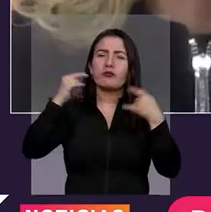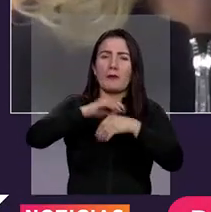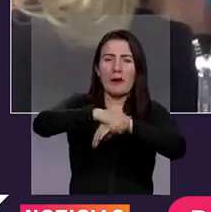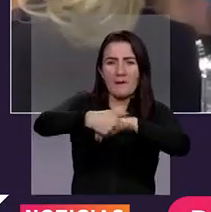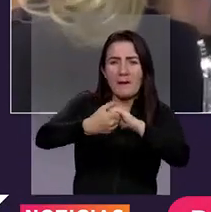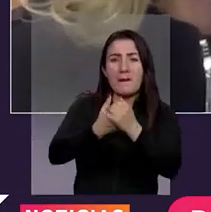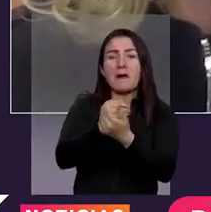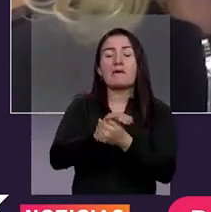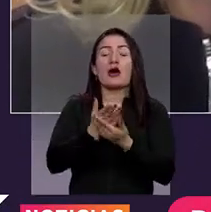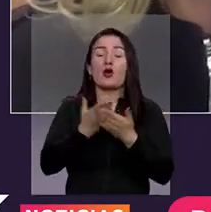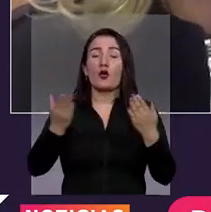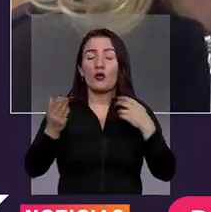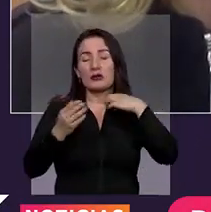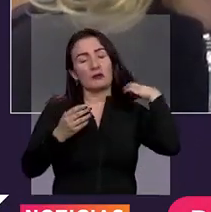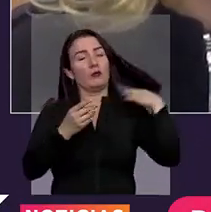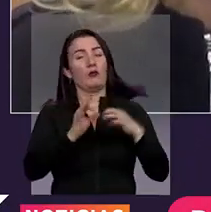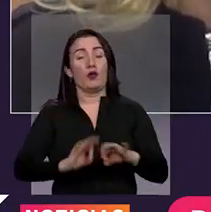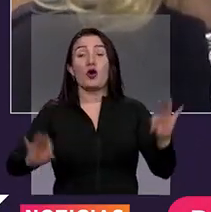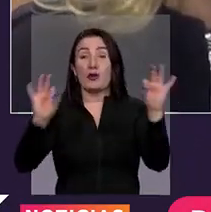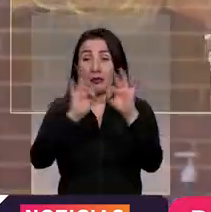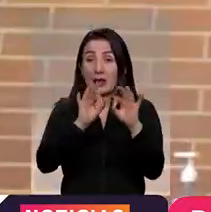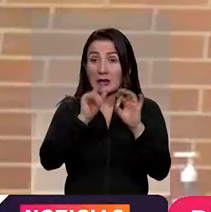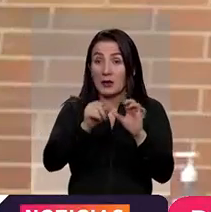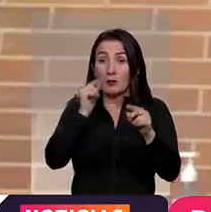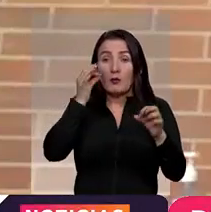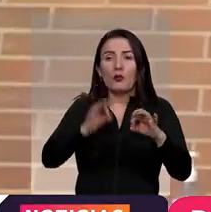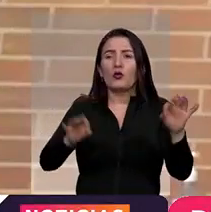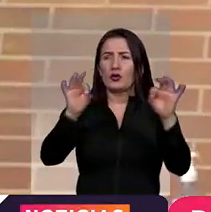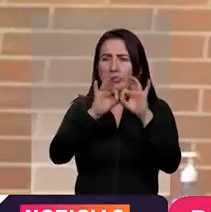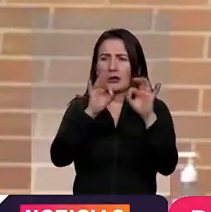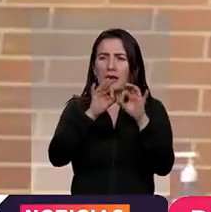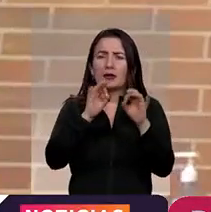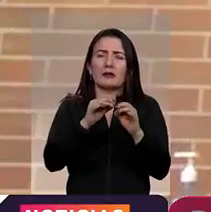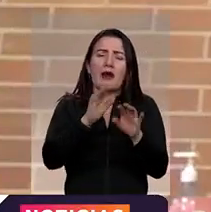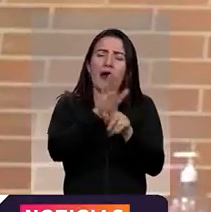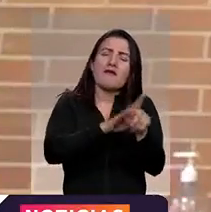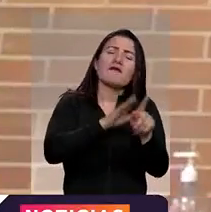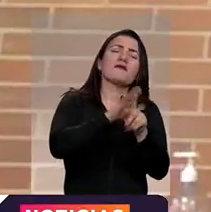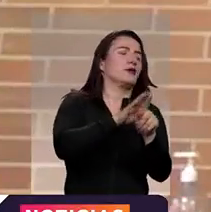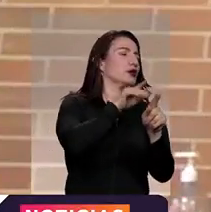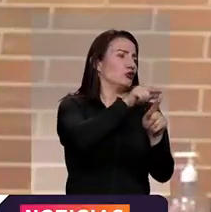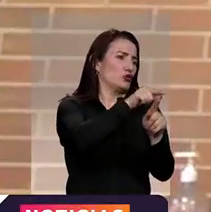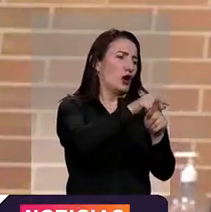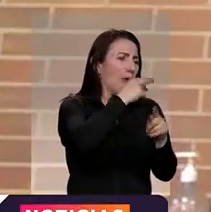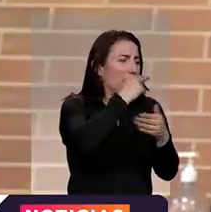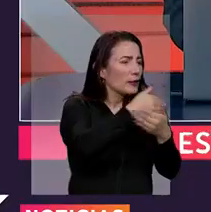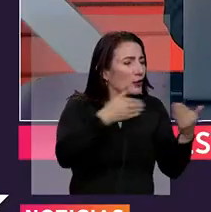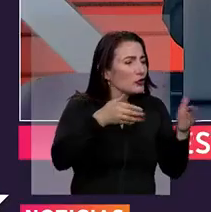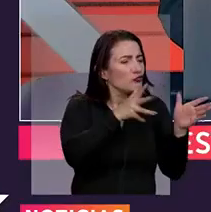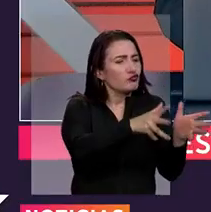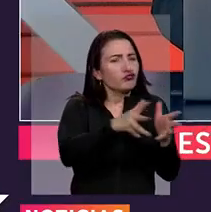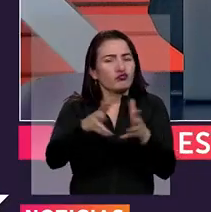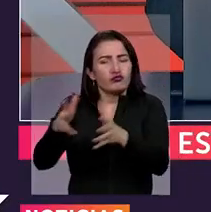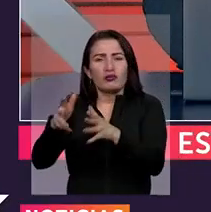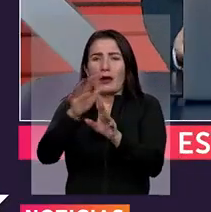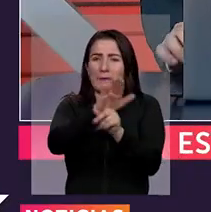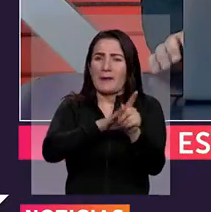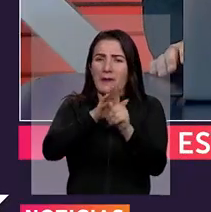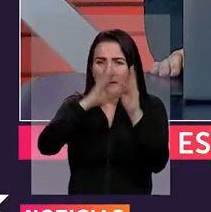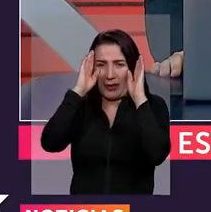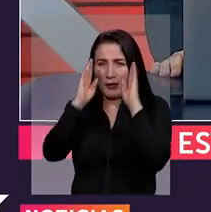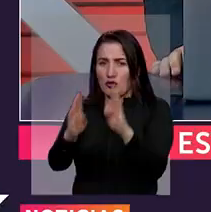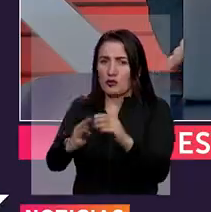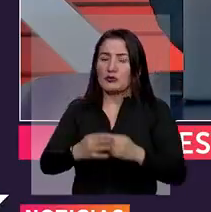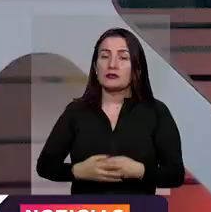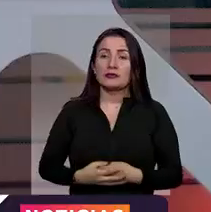pero sobre todo de un afecto infinito y una preparación para que entre todos recibamos a los niños y a